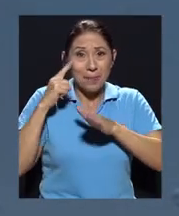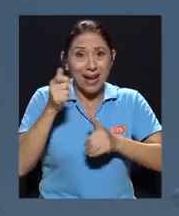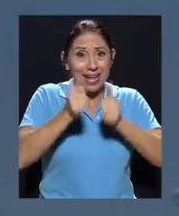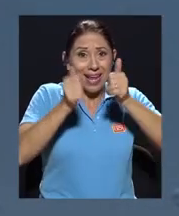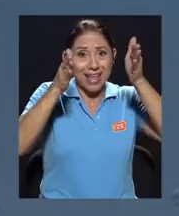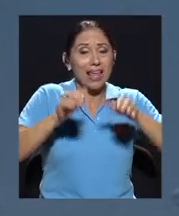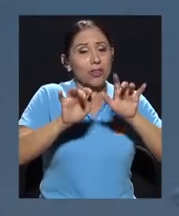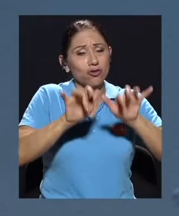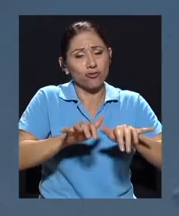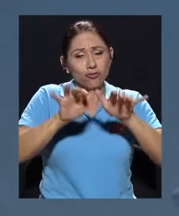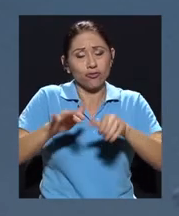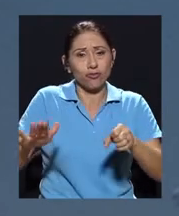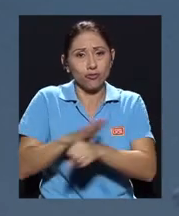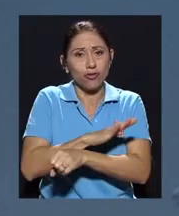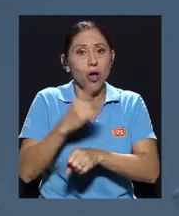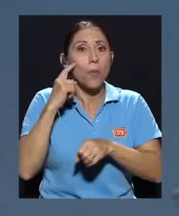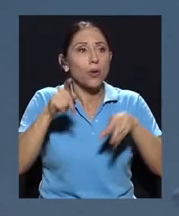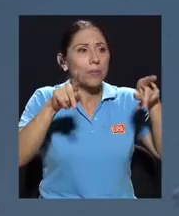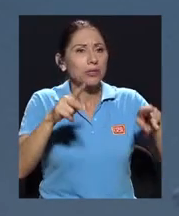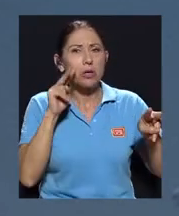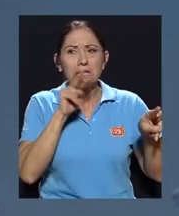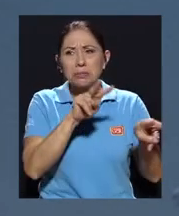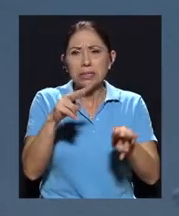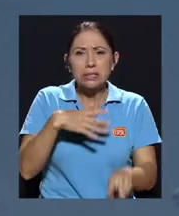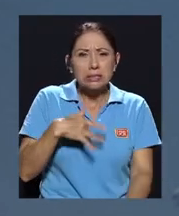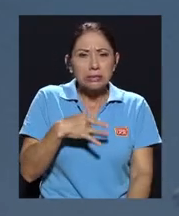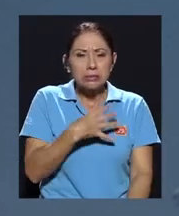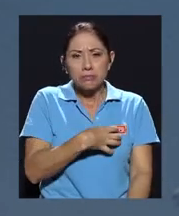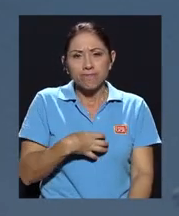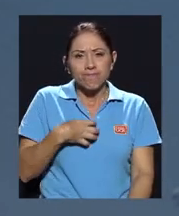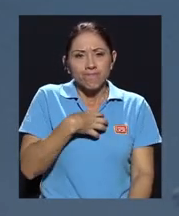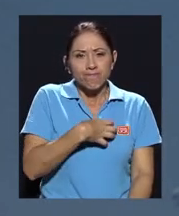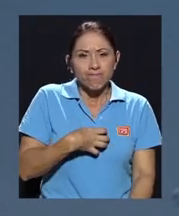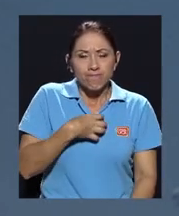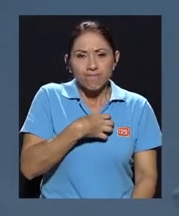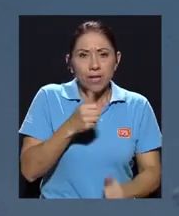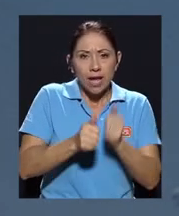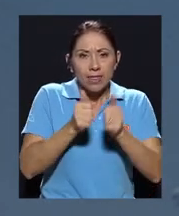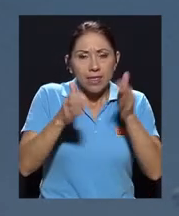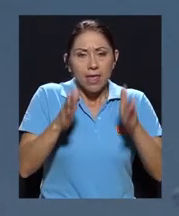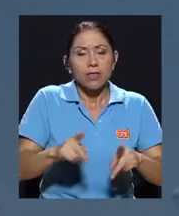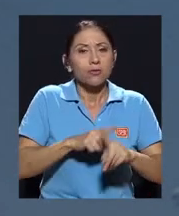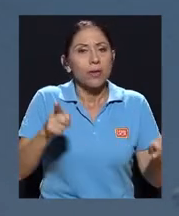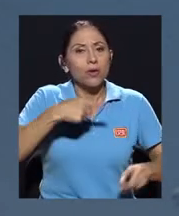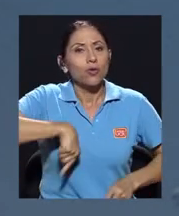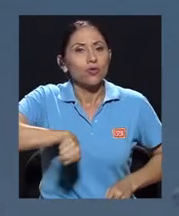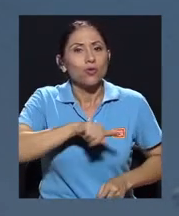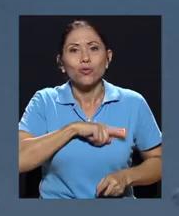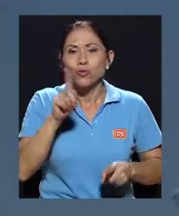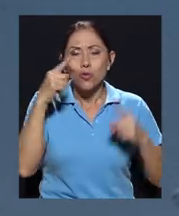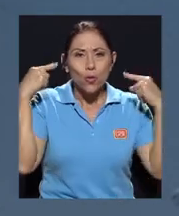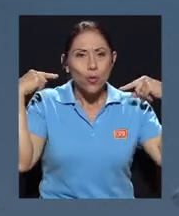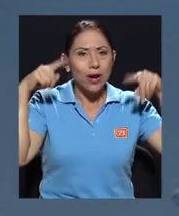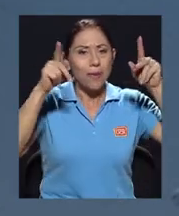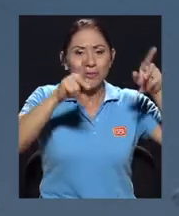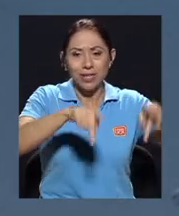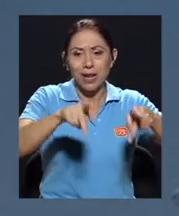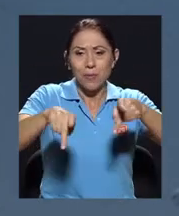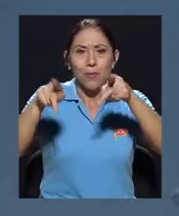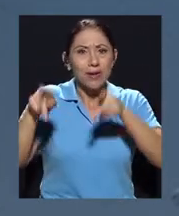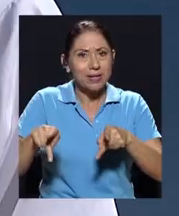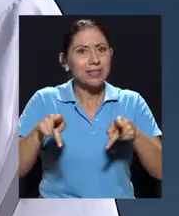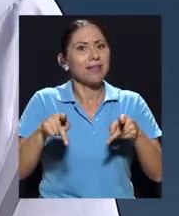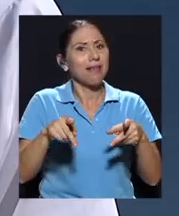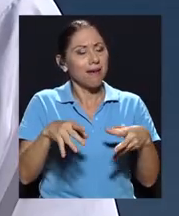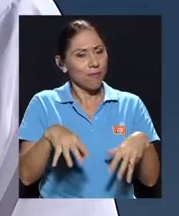también en la ciudadanía, en los comentarios de pasillo, pero muchas veces no lo logramos, de algún modo, de la ciudadanía como reivindicación.